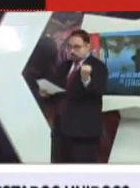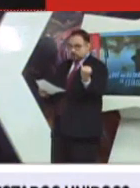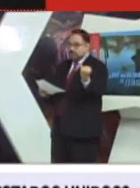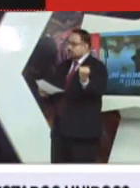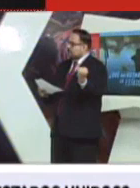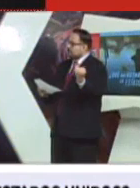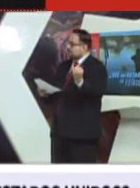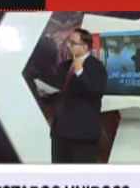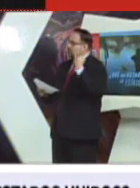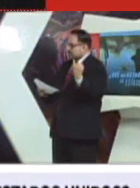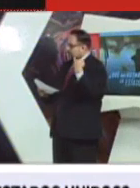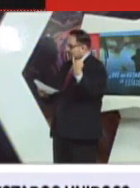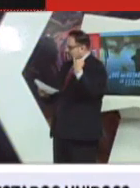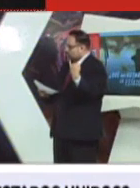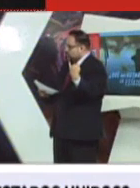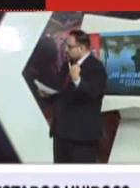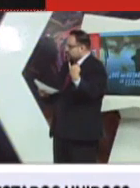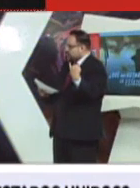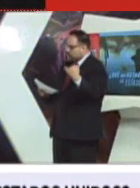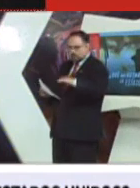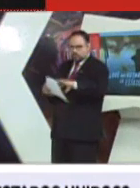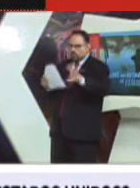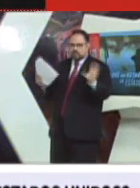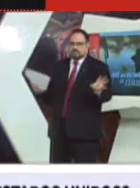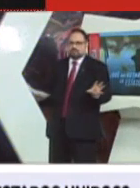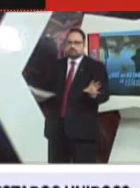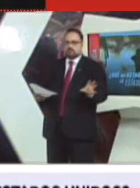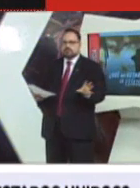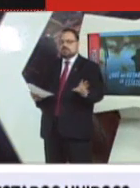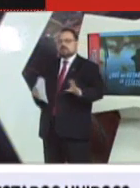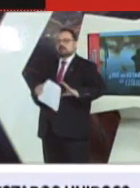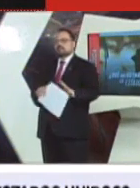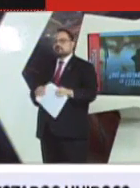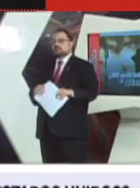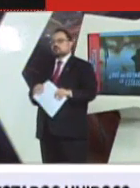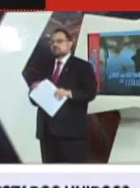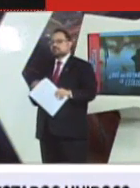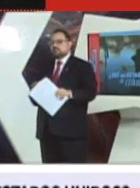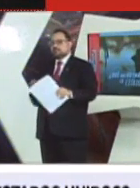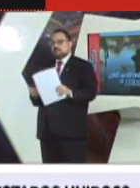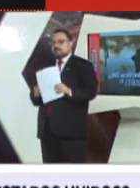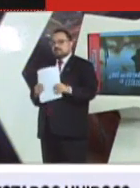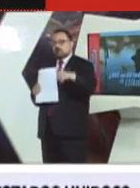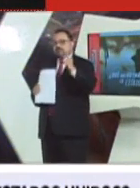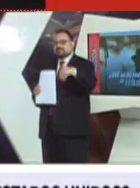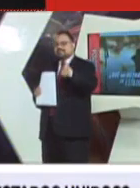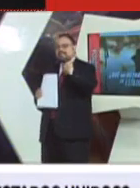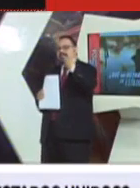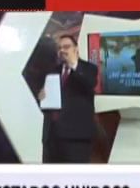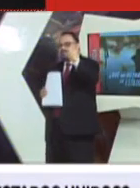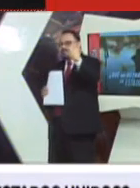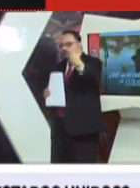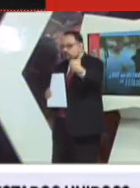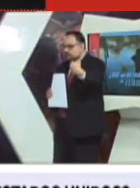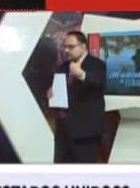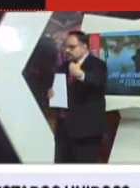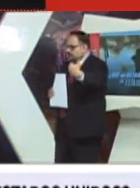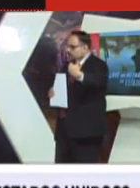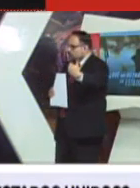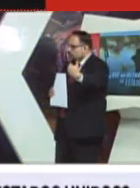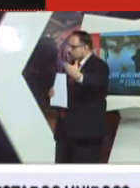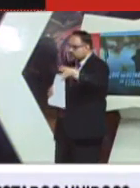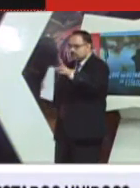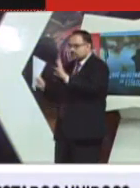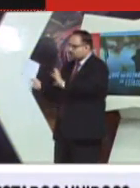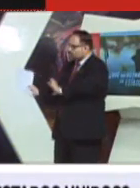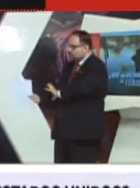económicamente esto les ha afectado muchísimo a todas las personas que viven en ese país y ahora se dan estas situaciones de